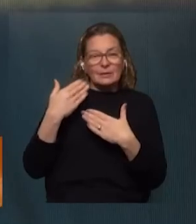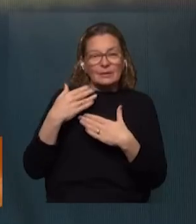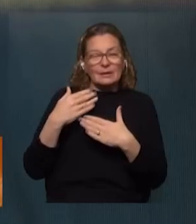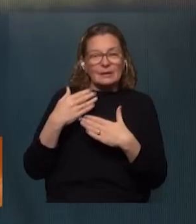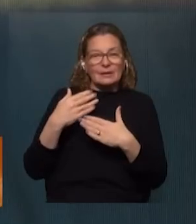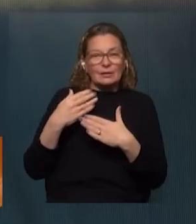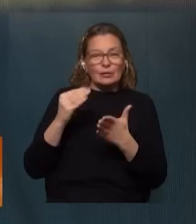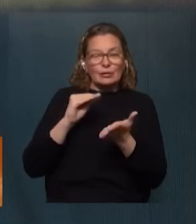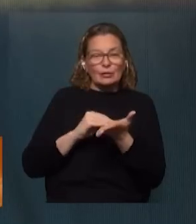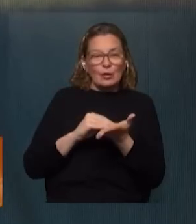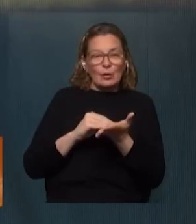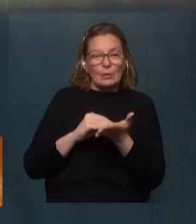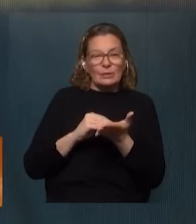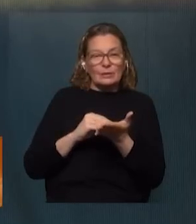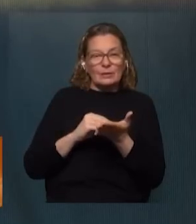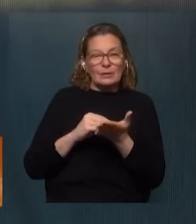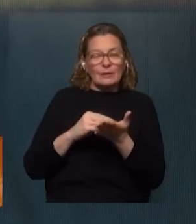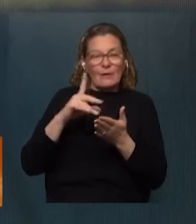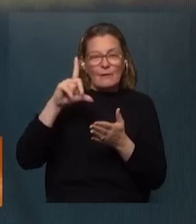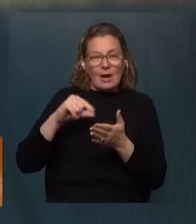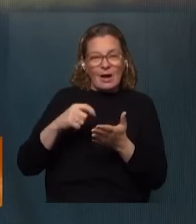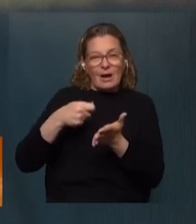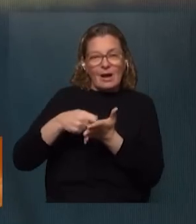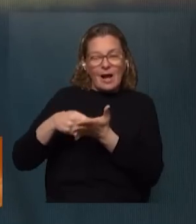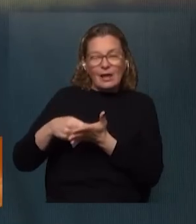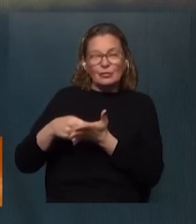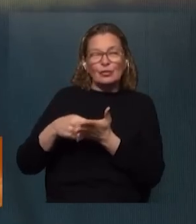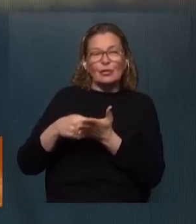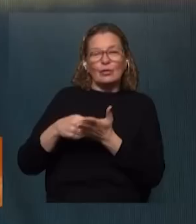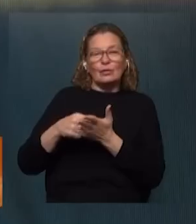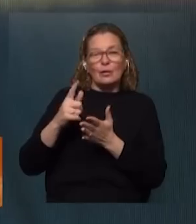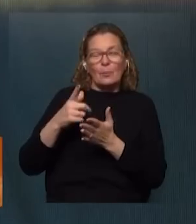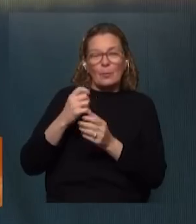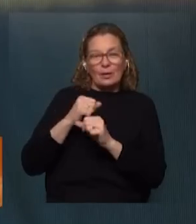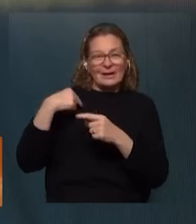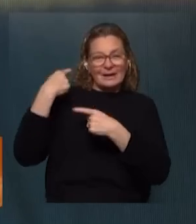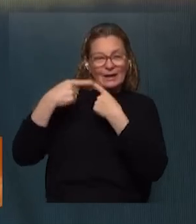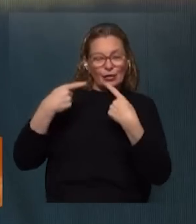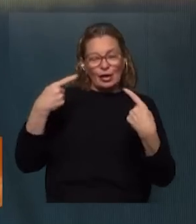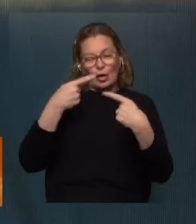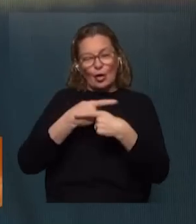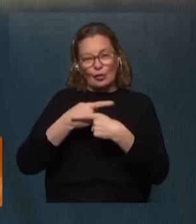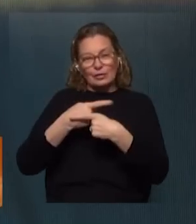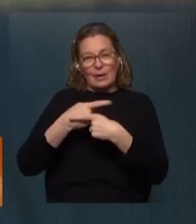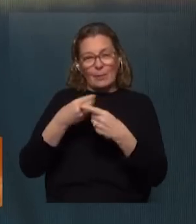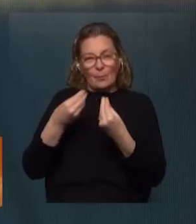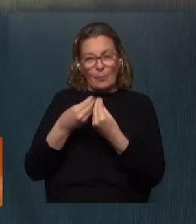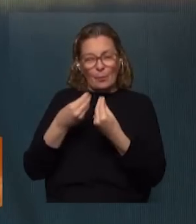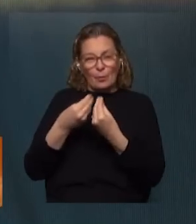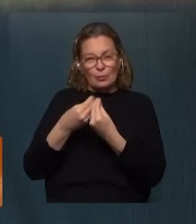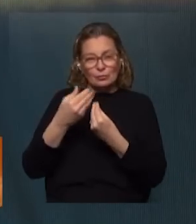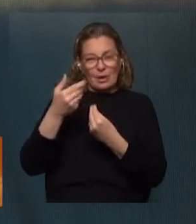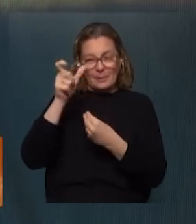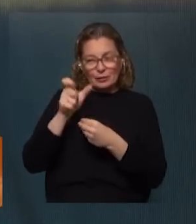lado de paliar un déficit de bajar el gasto y de no poner generaciones contra generaciones porque hay demasiado gente